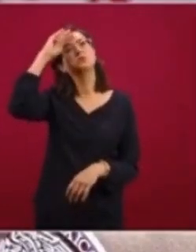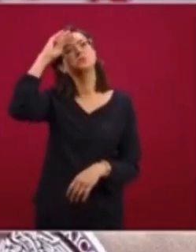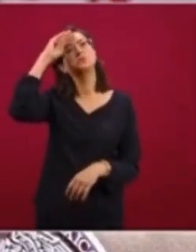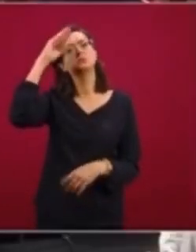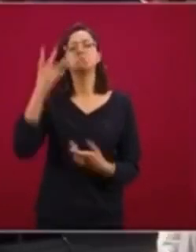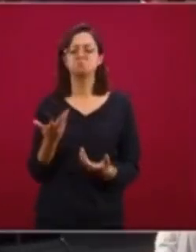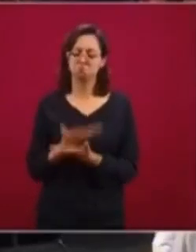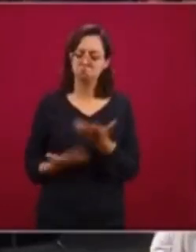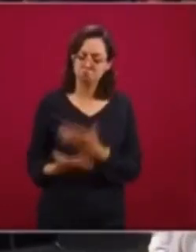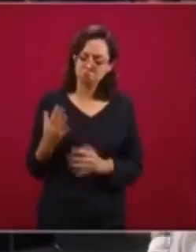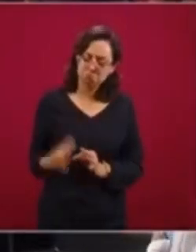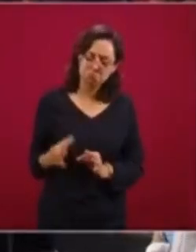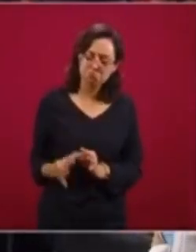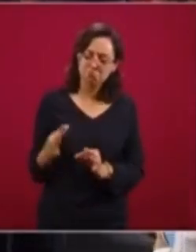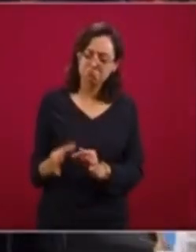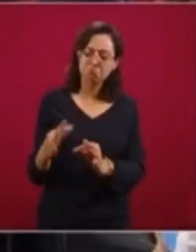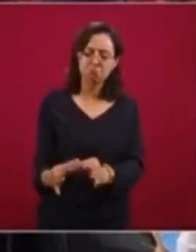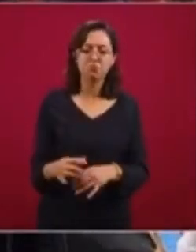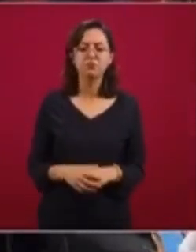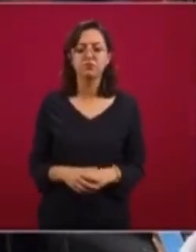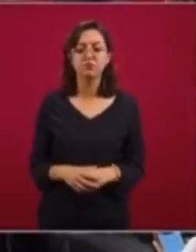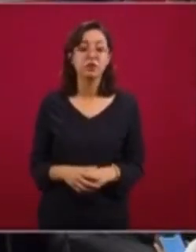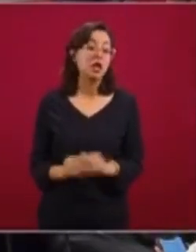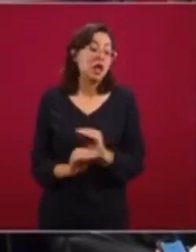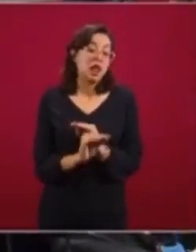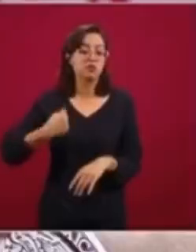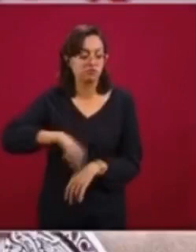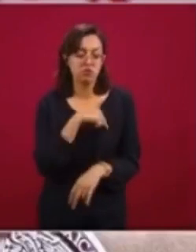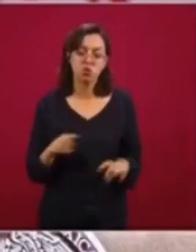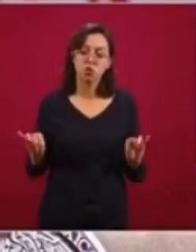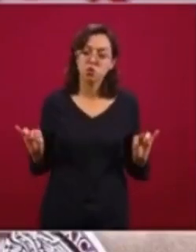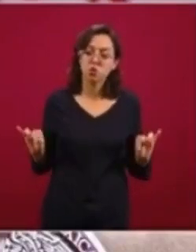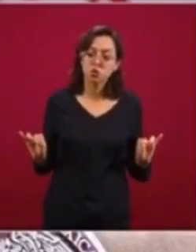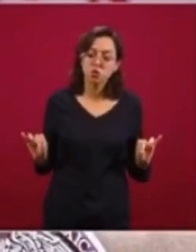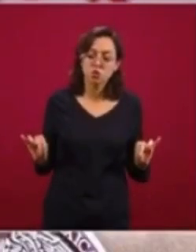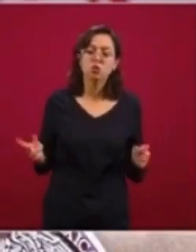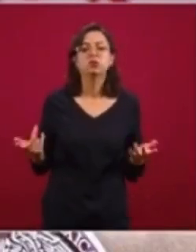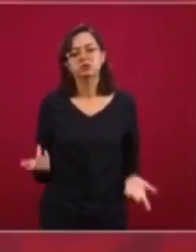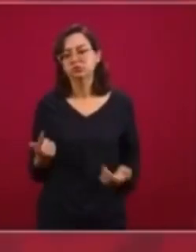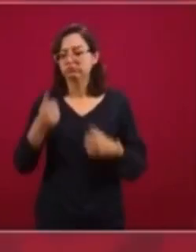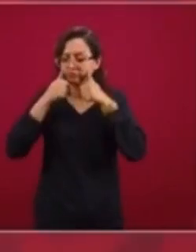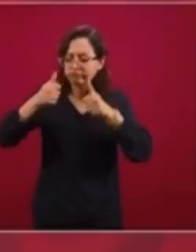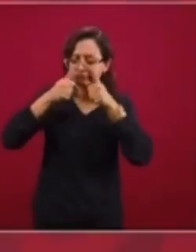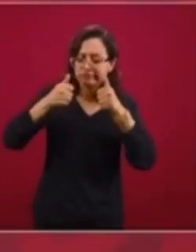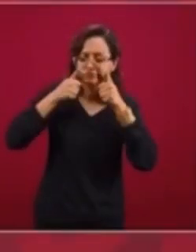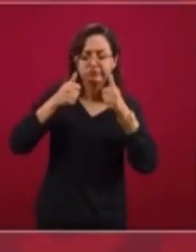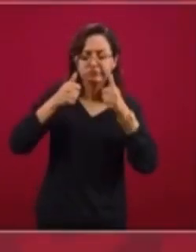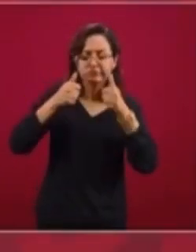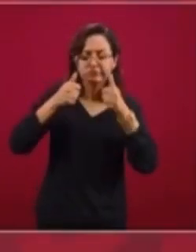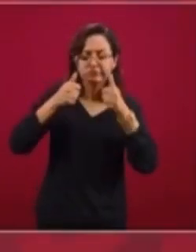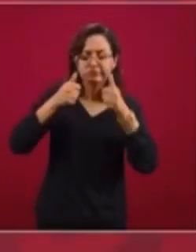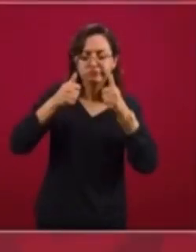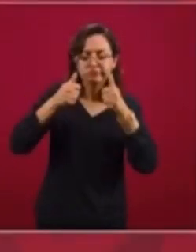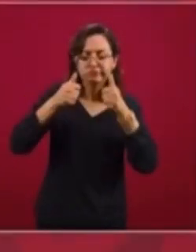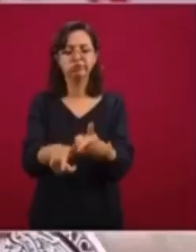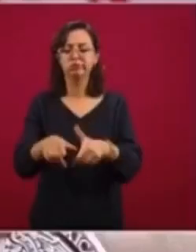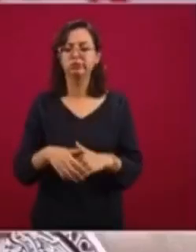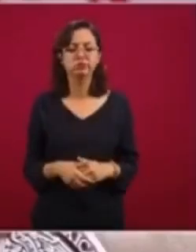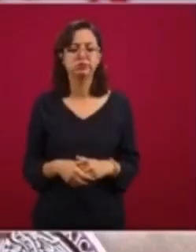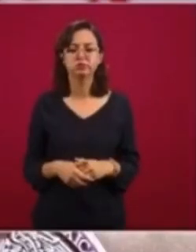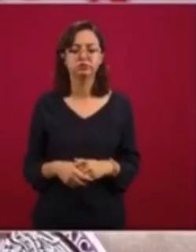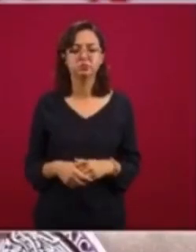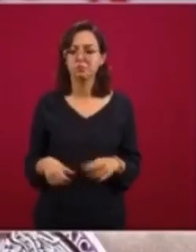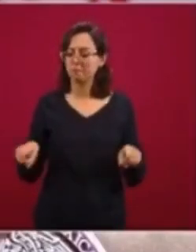lo correcto. De todas maneras, vamos a estar pendientes, vamos a seguir como desde el principio.